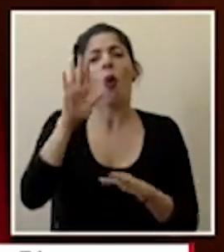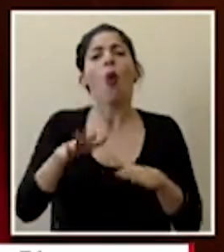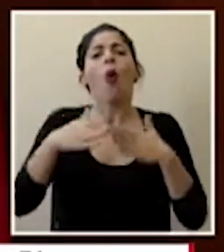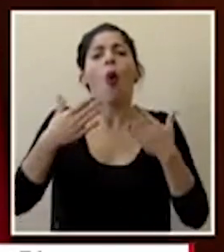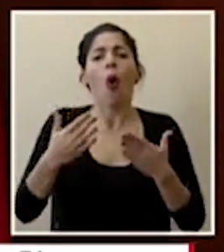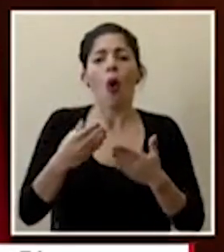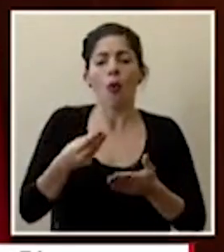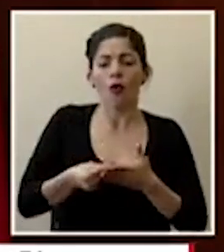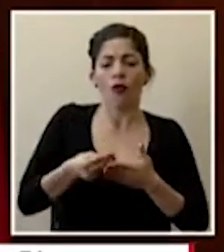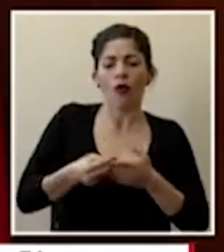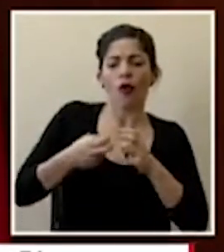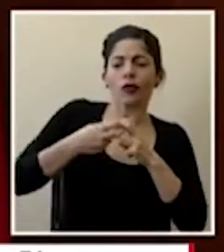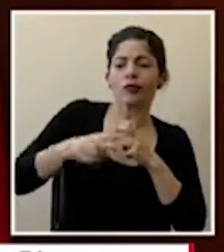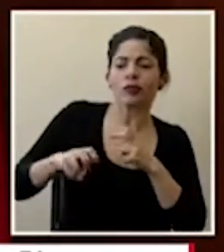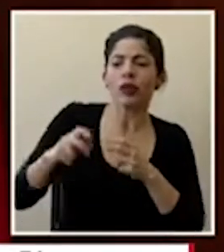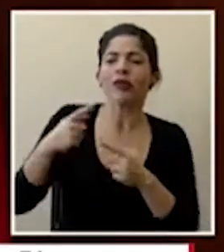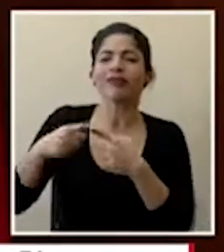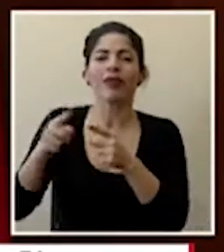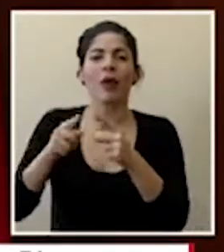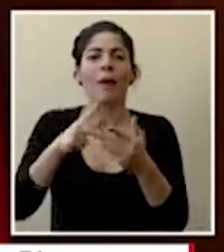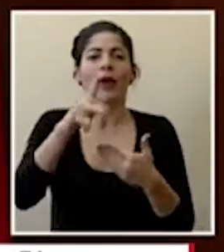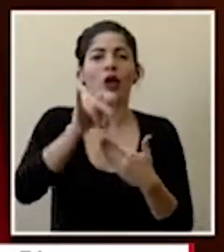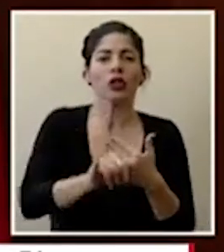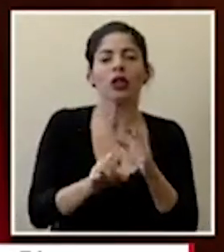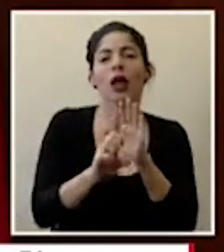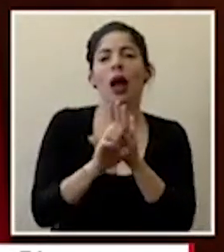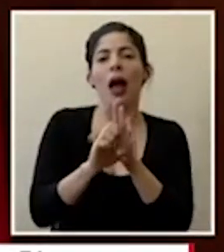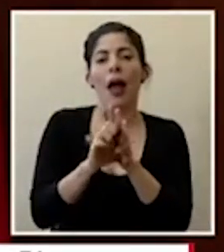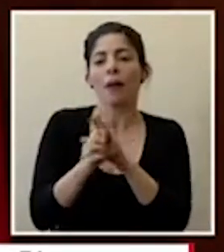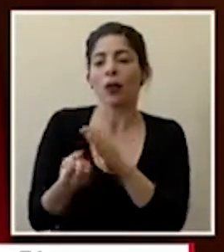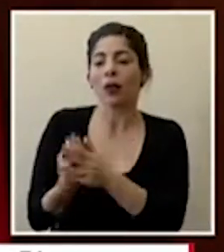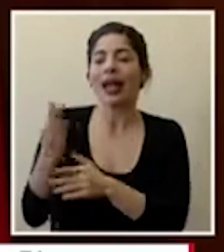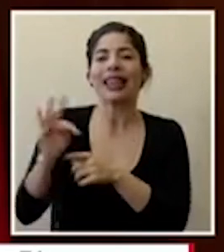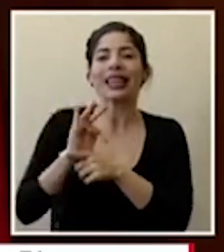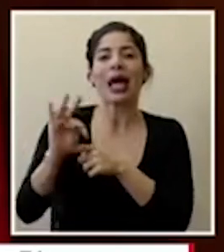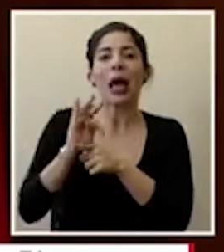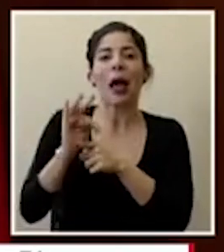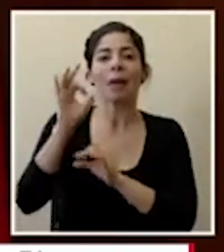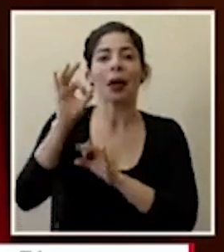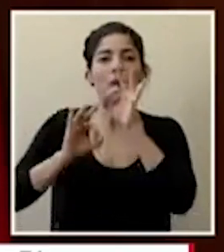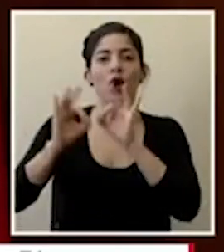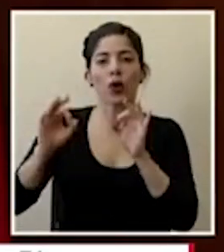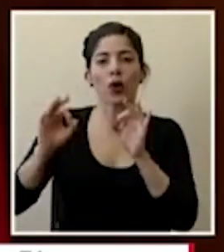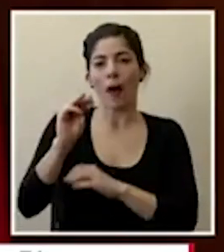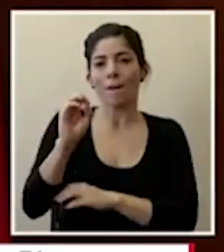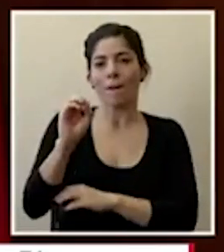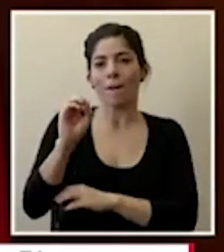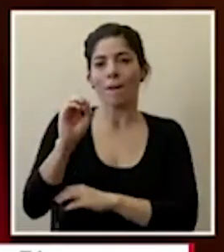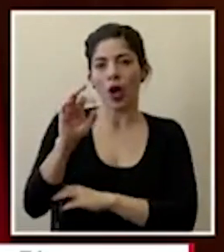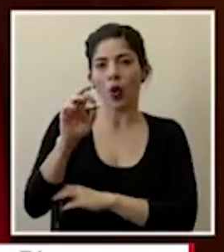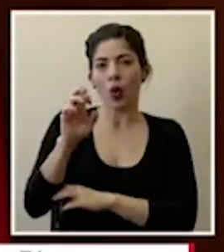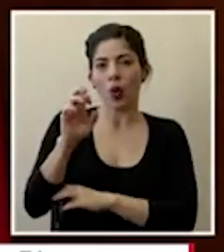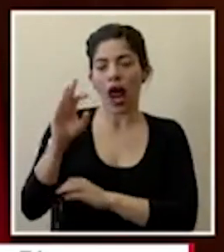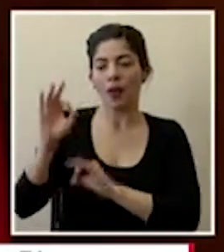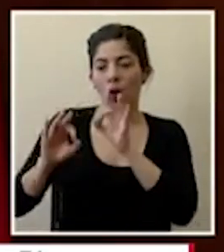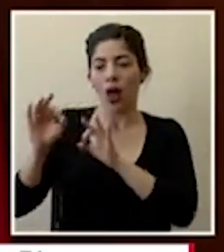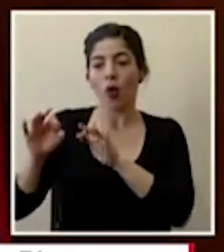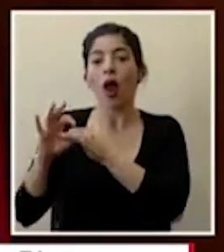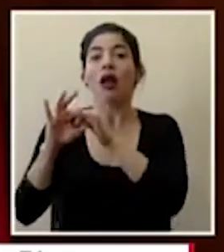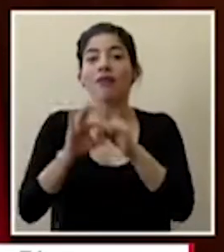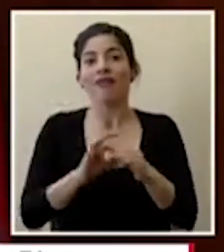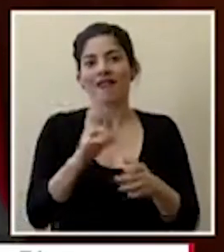recursos a proyectos en la generación de terapias moleculares contra el virus y pues básicamente